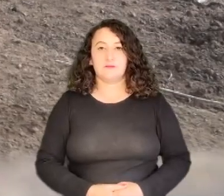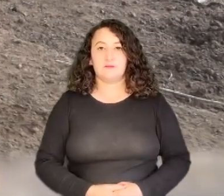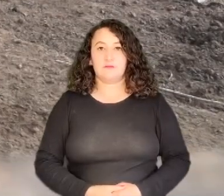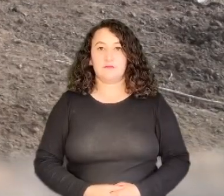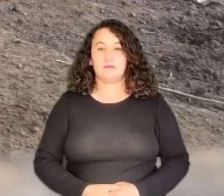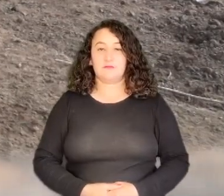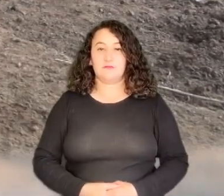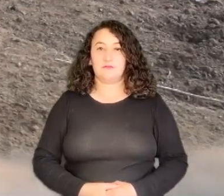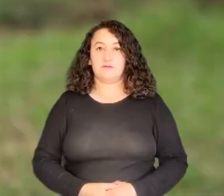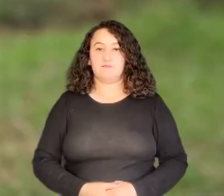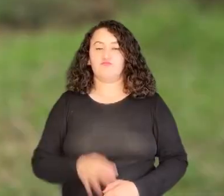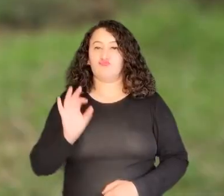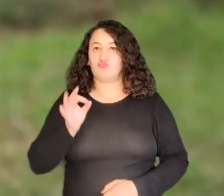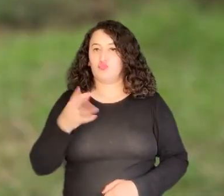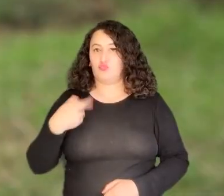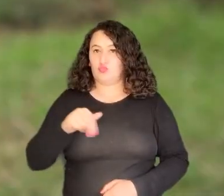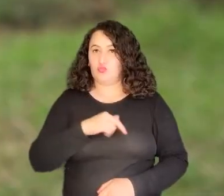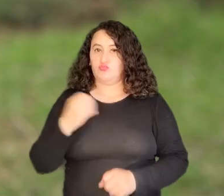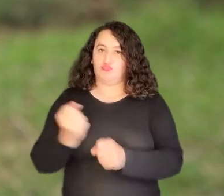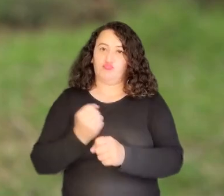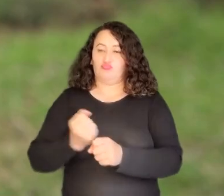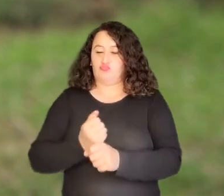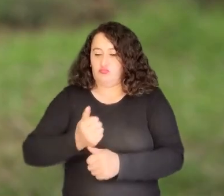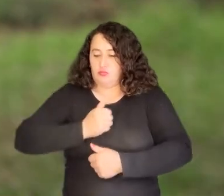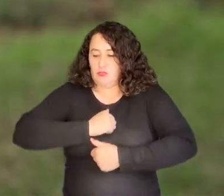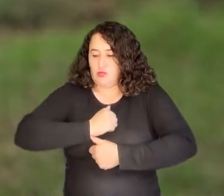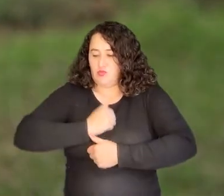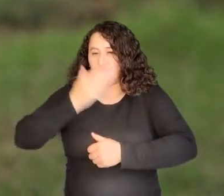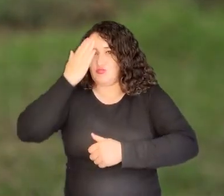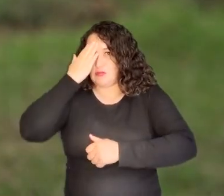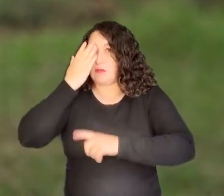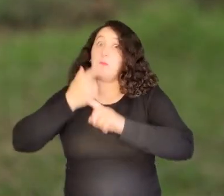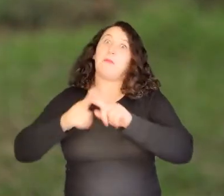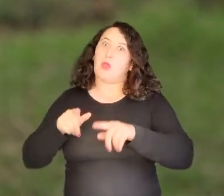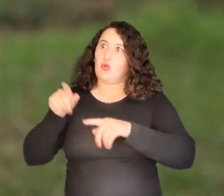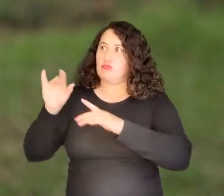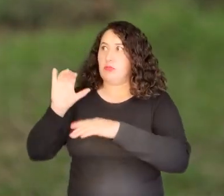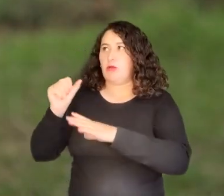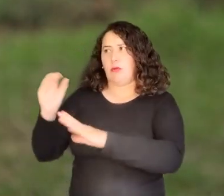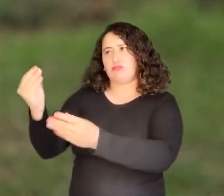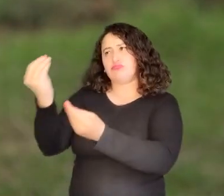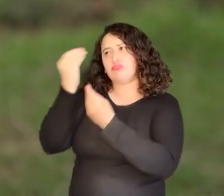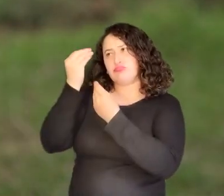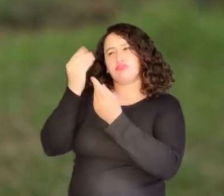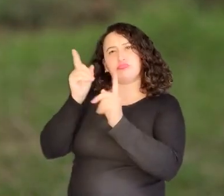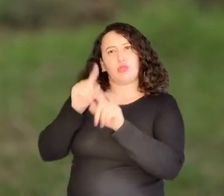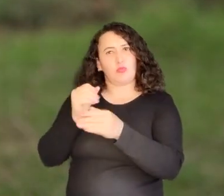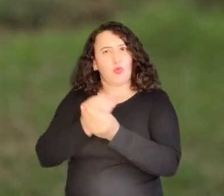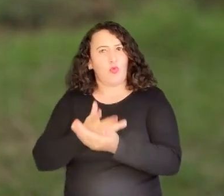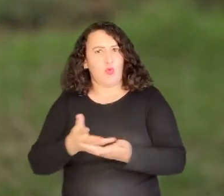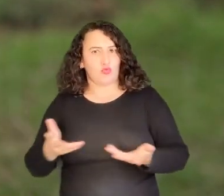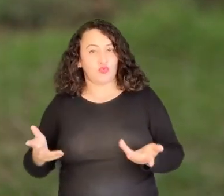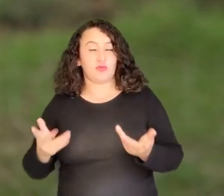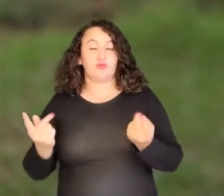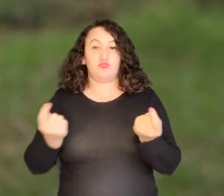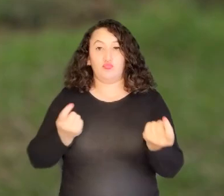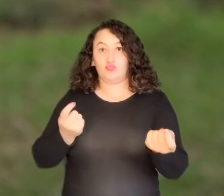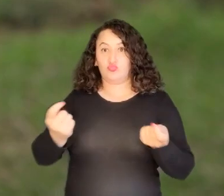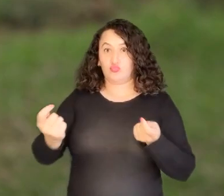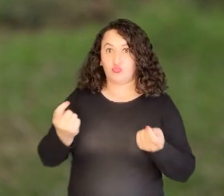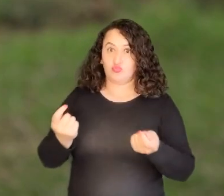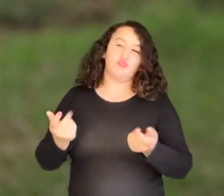Nosotros siempre hemos trabajado empíricamente, pero sí nos han enseñado muchas cosas en cuanto al manejo